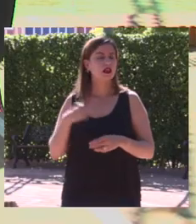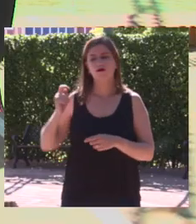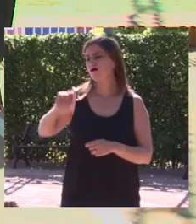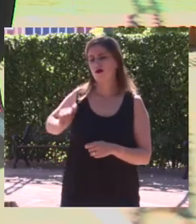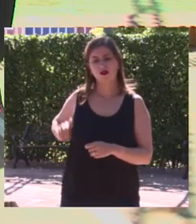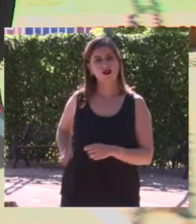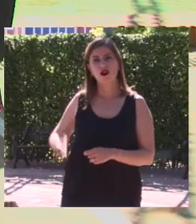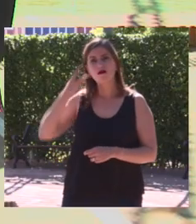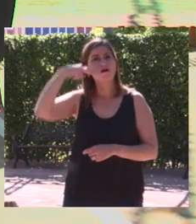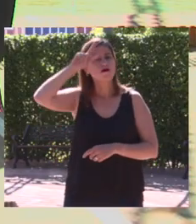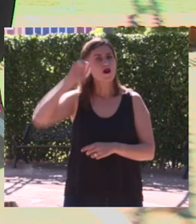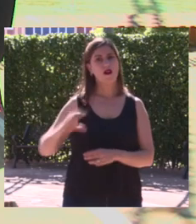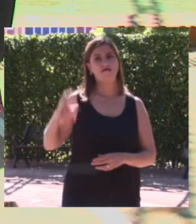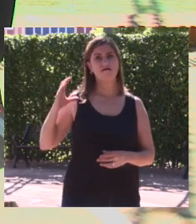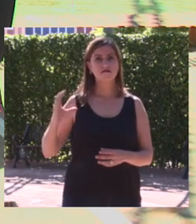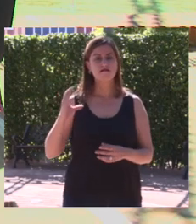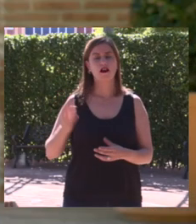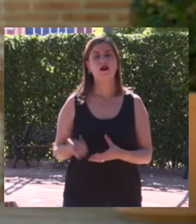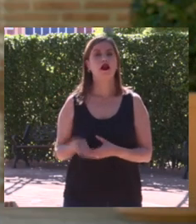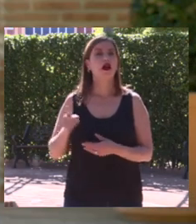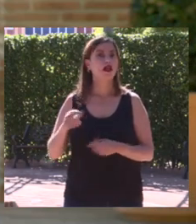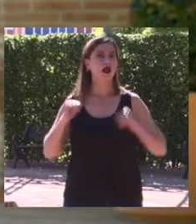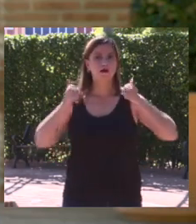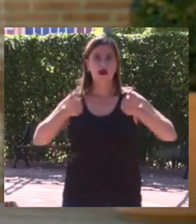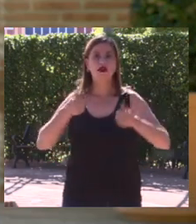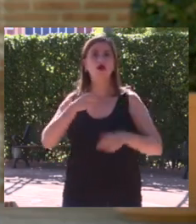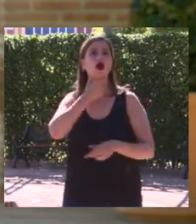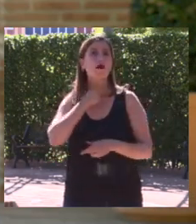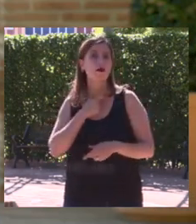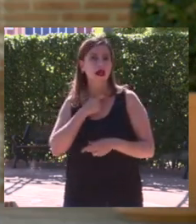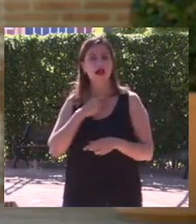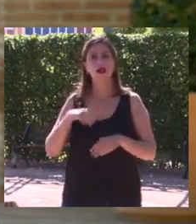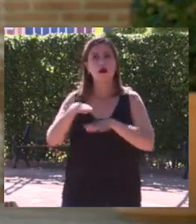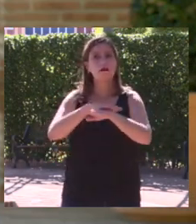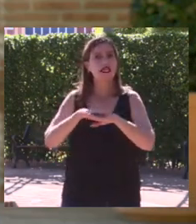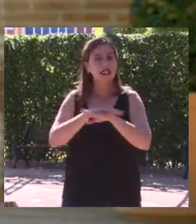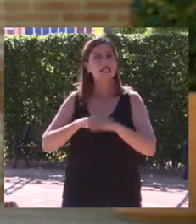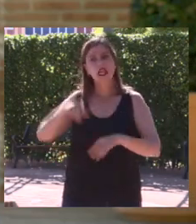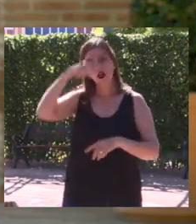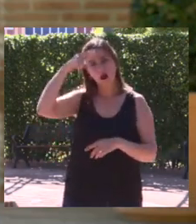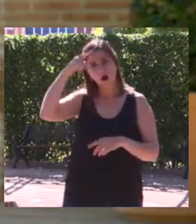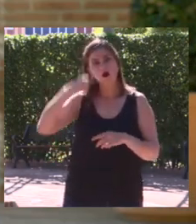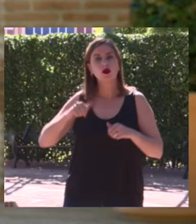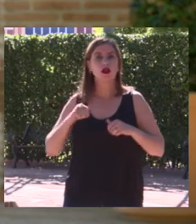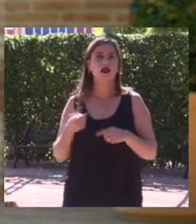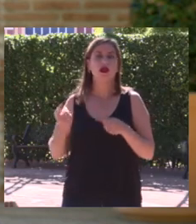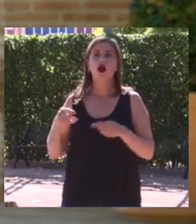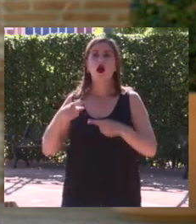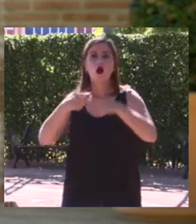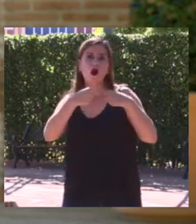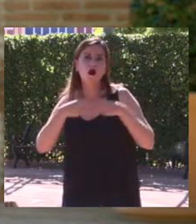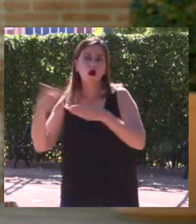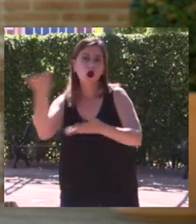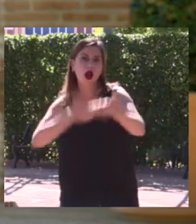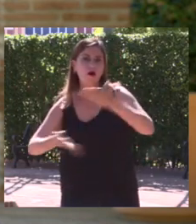que comienza con una beca del Ministerio de Cultura que le permite colaborar con el Departamento de Periodismo de la Universidad de